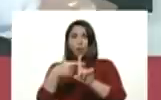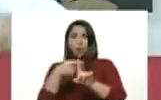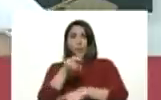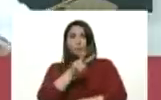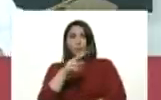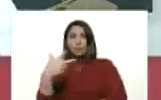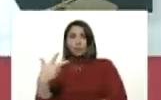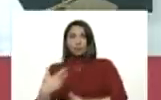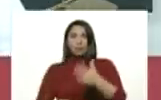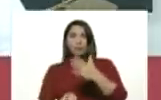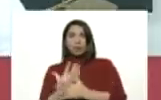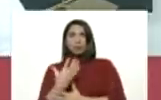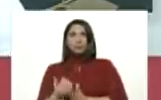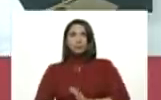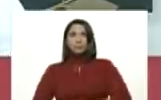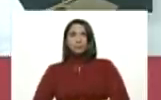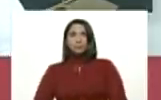23.